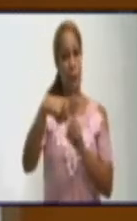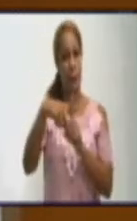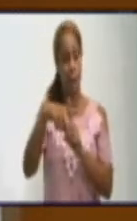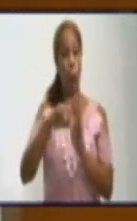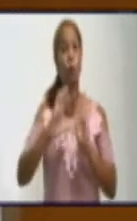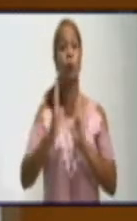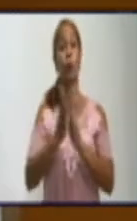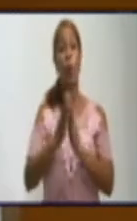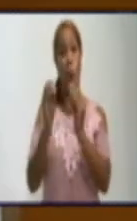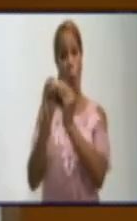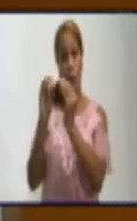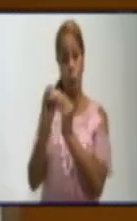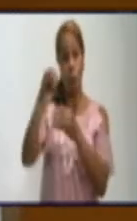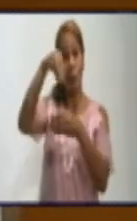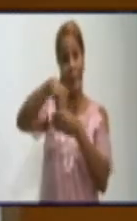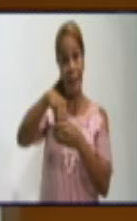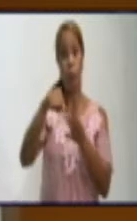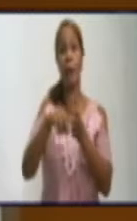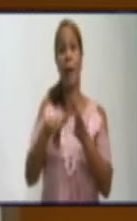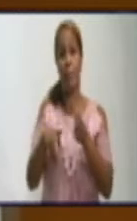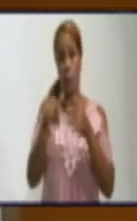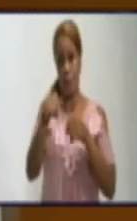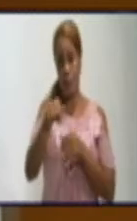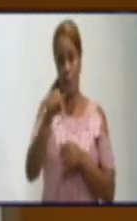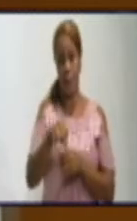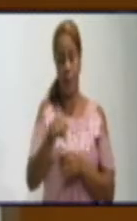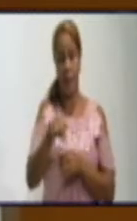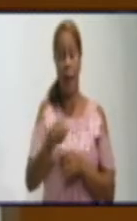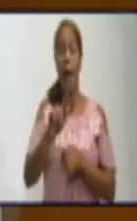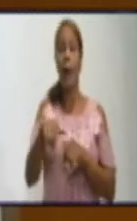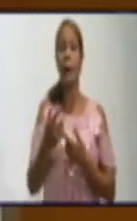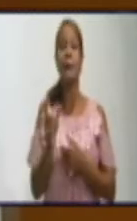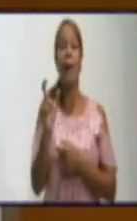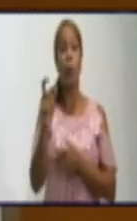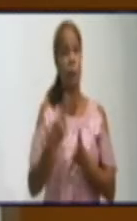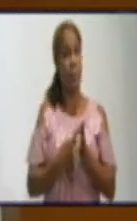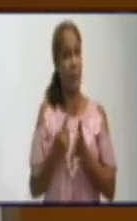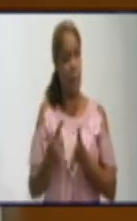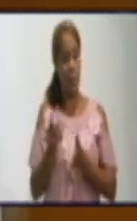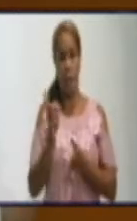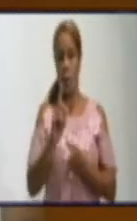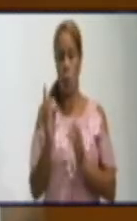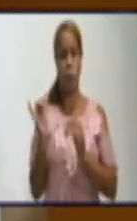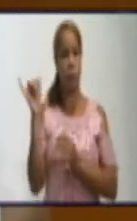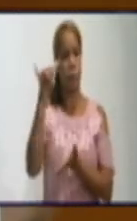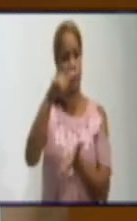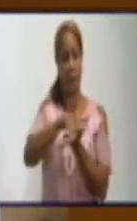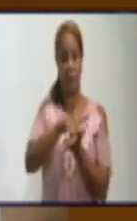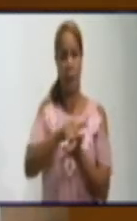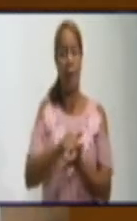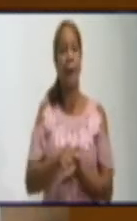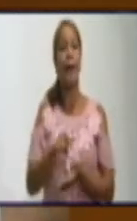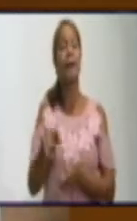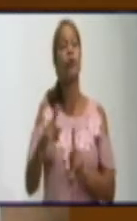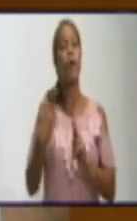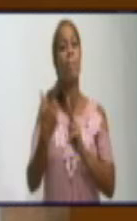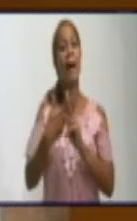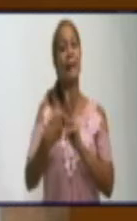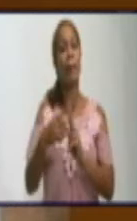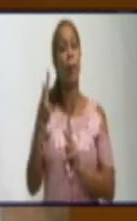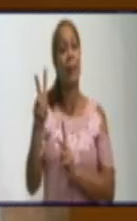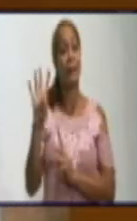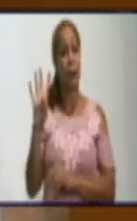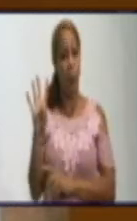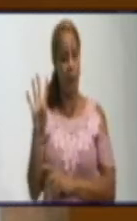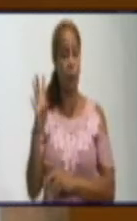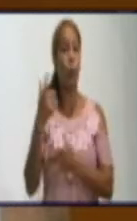Todos autóctonos. En esta última jornada no se detectó ningún viajero. Pertenecen a los municipios Bayamo, 24,